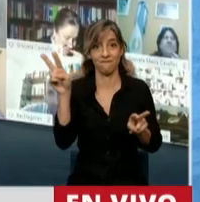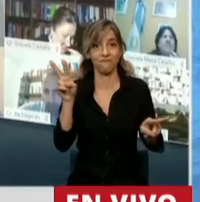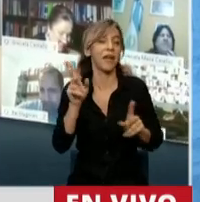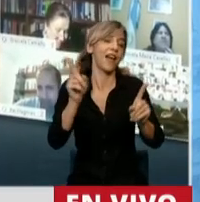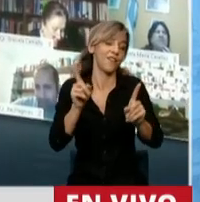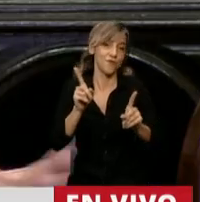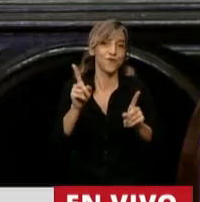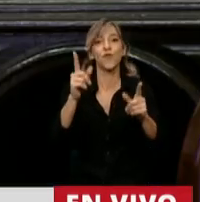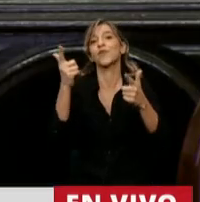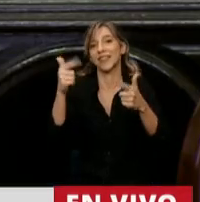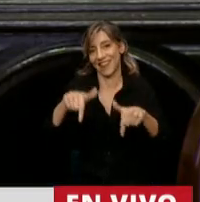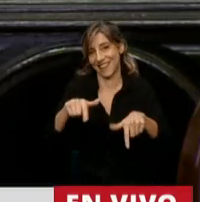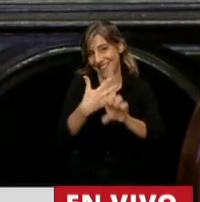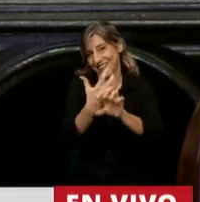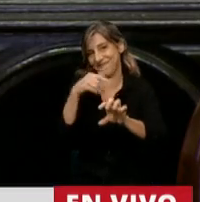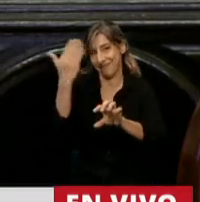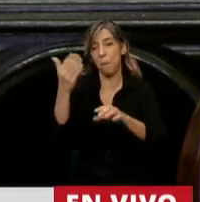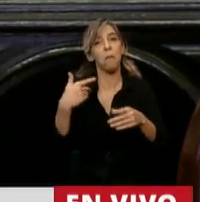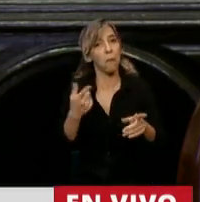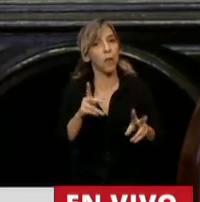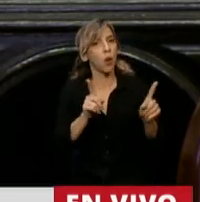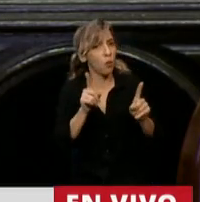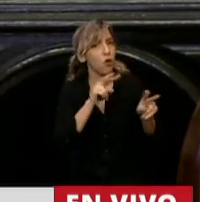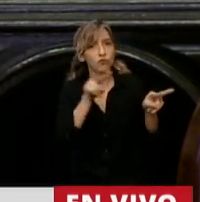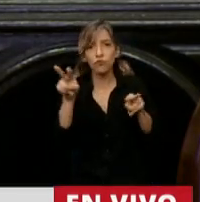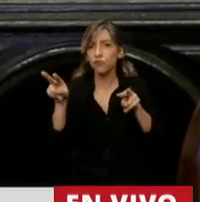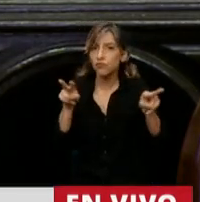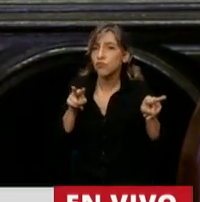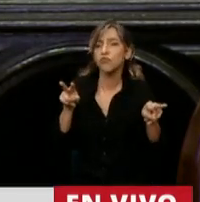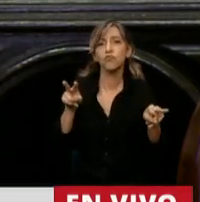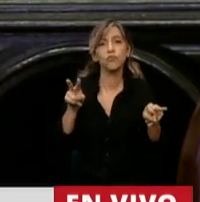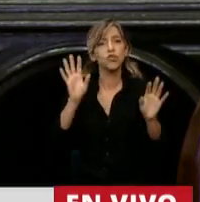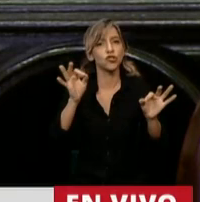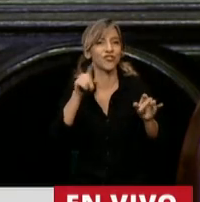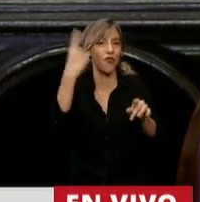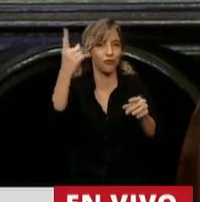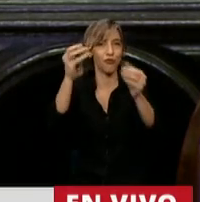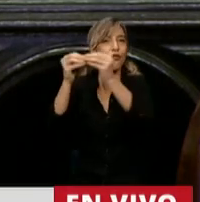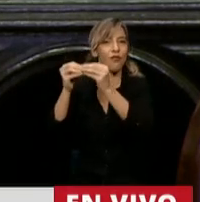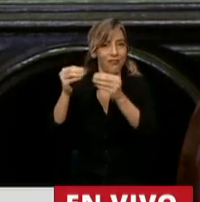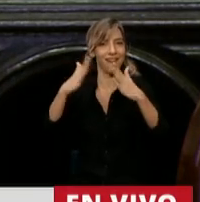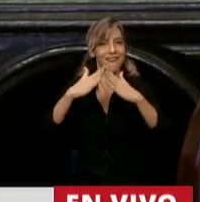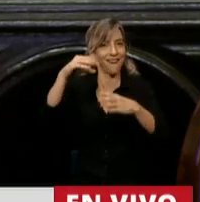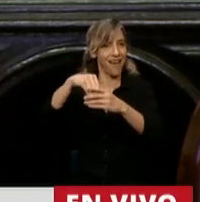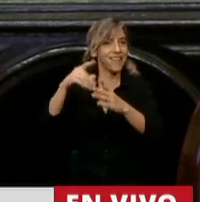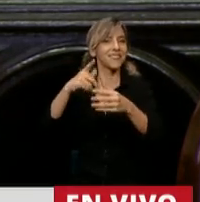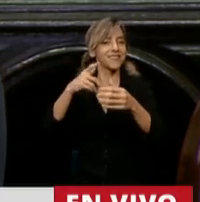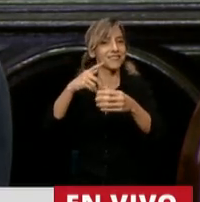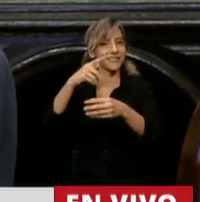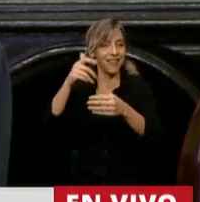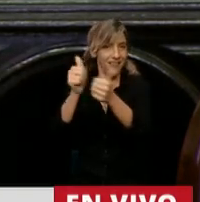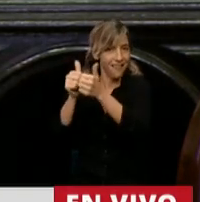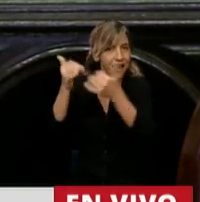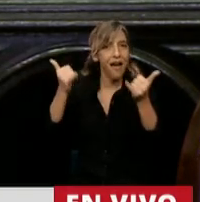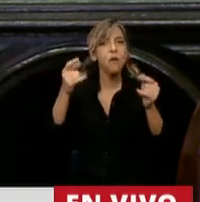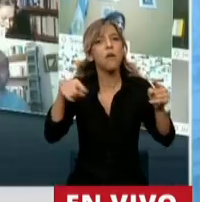a los que están presentes, somos muy pocos, a los que están en su casa, están acompañados. Yo no vengo a reprochar